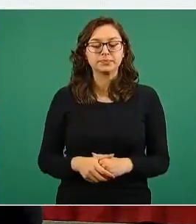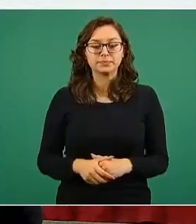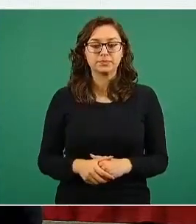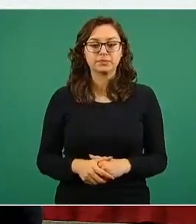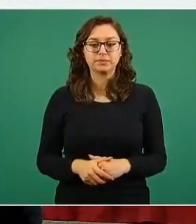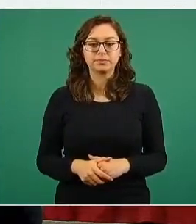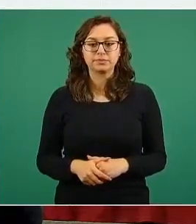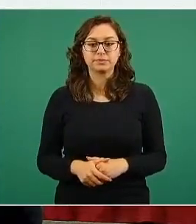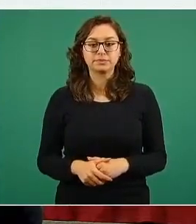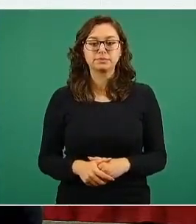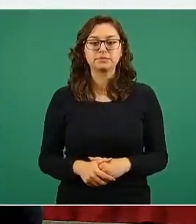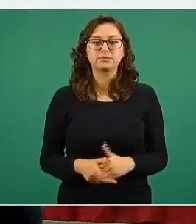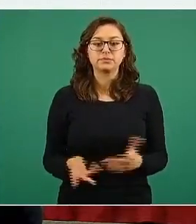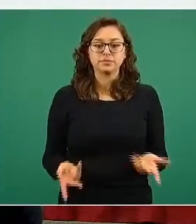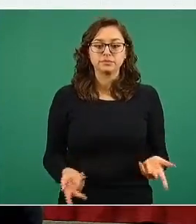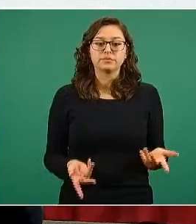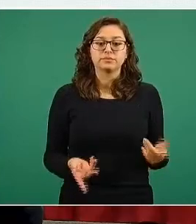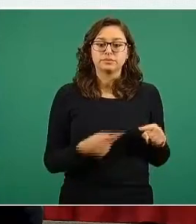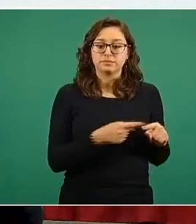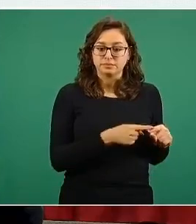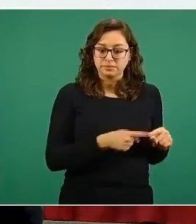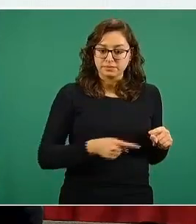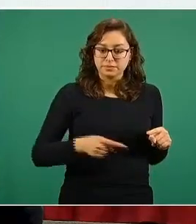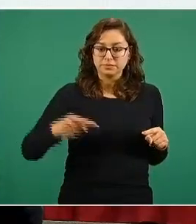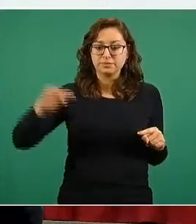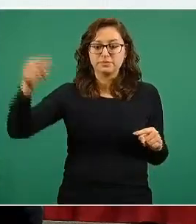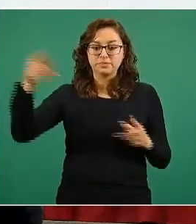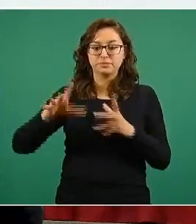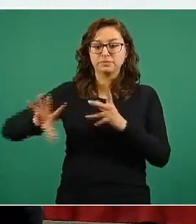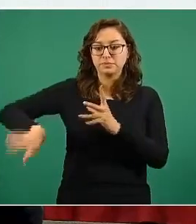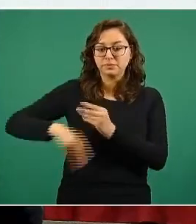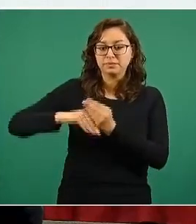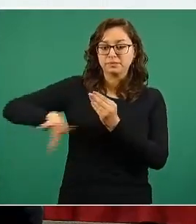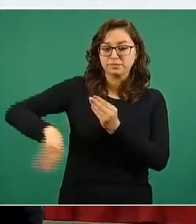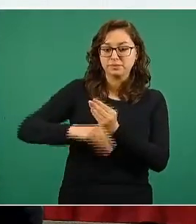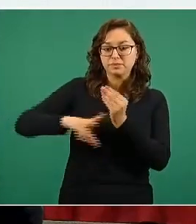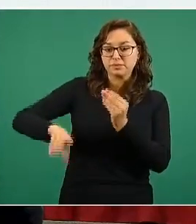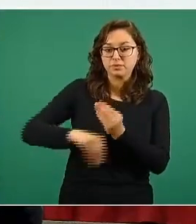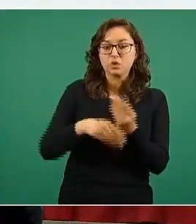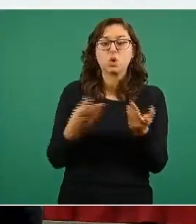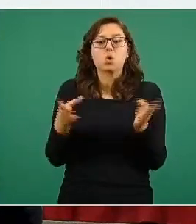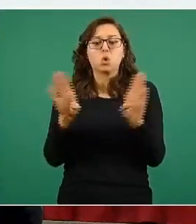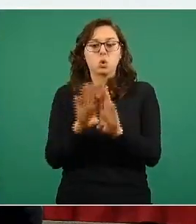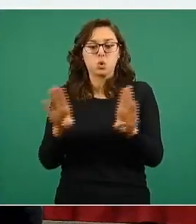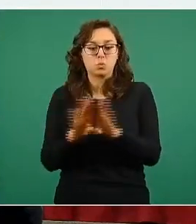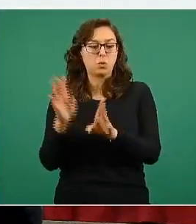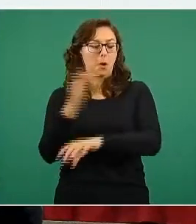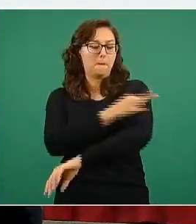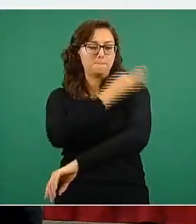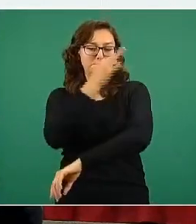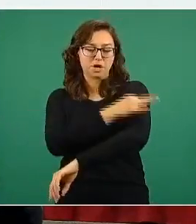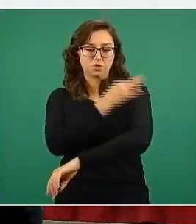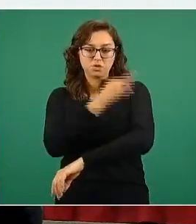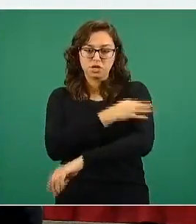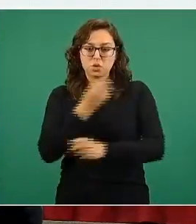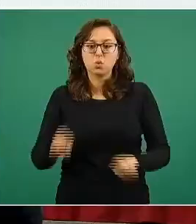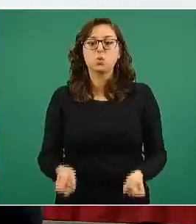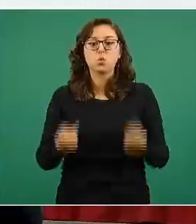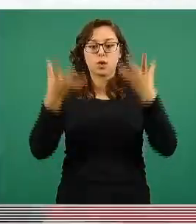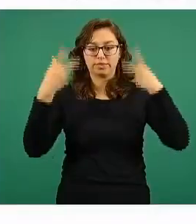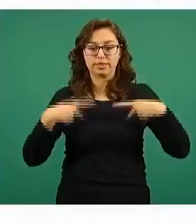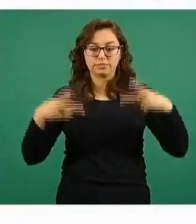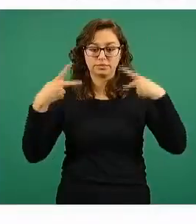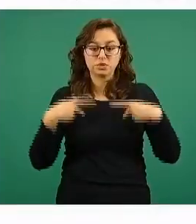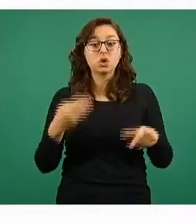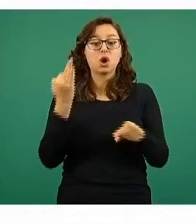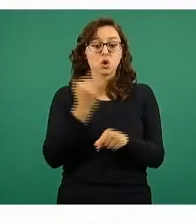Y en esta gráfica lo que podemos ver es de manera acumulativa cómo se van presentando las dosis. Hasta ahorita hemos tenido